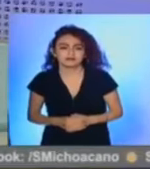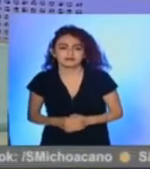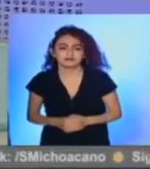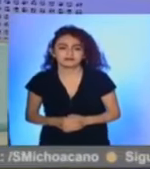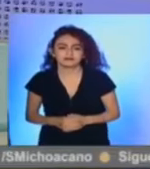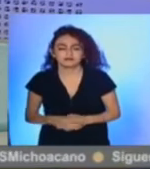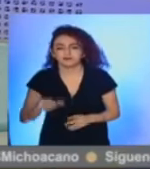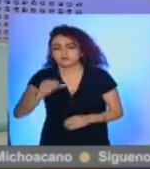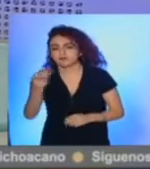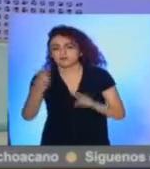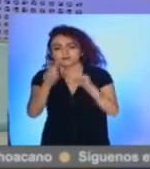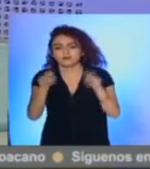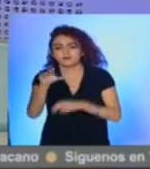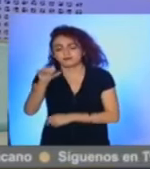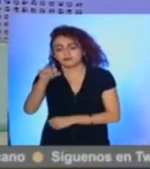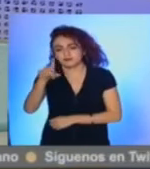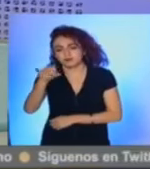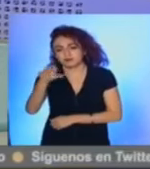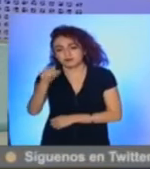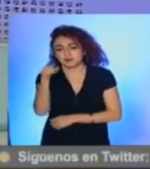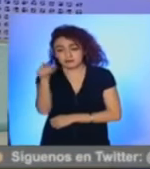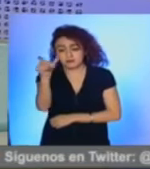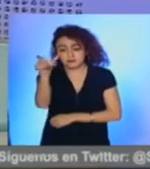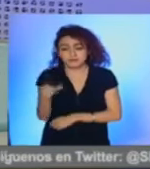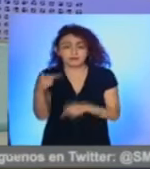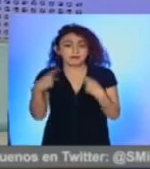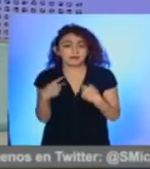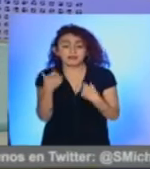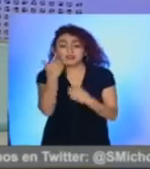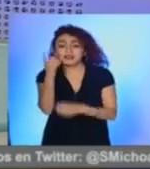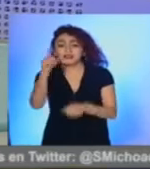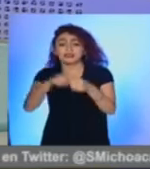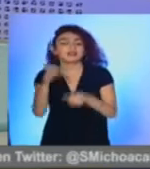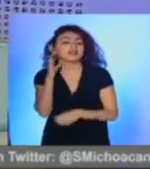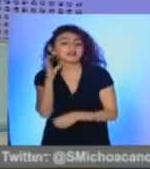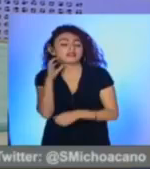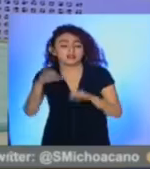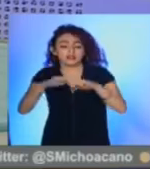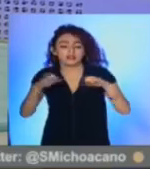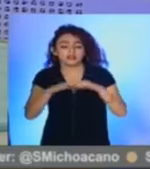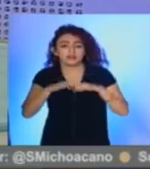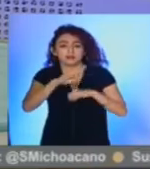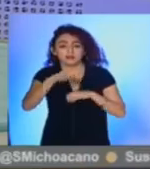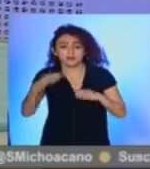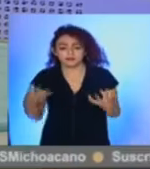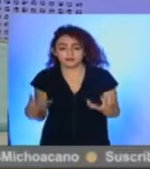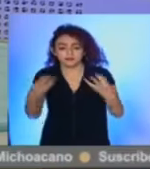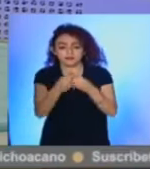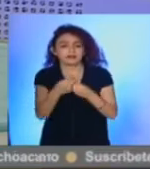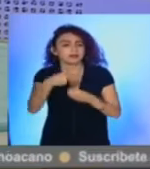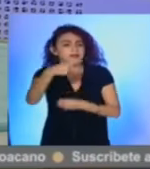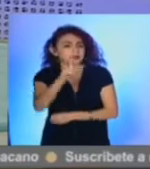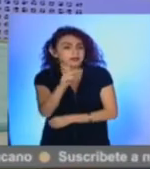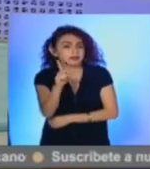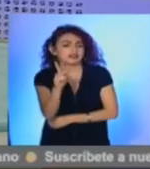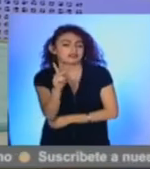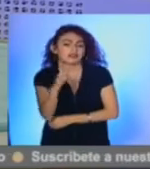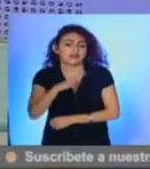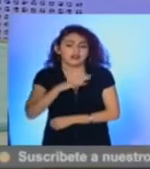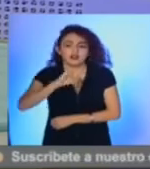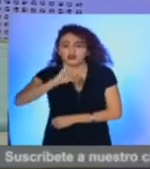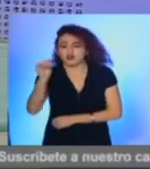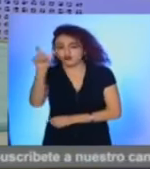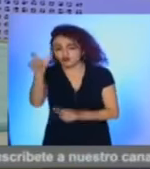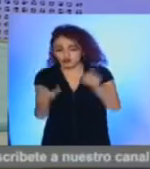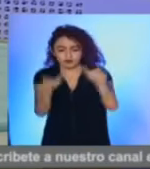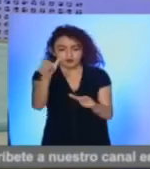en otros temas Carlos Herrera Tello se perfila como aspirante a la candidatura por el equipo por Michoacán pero existen otros